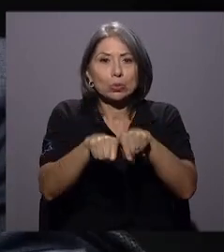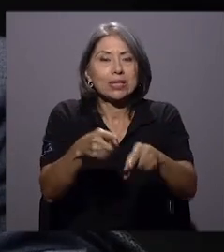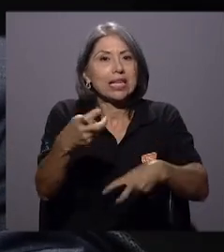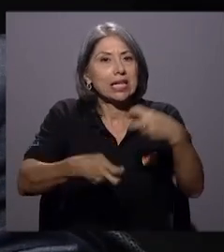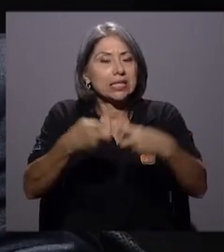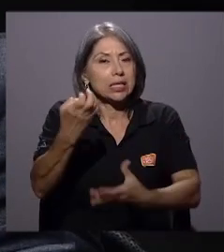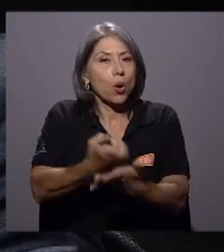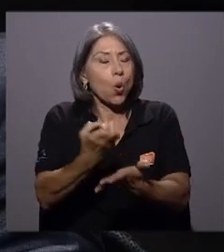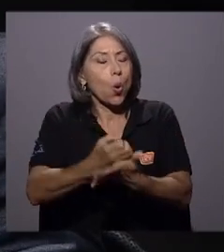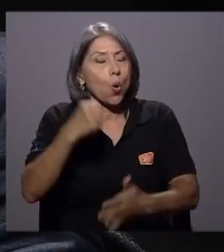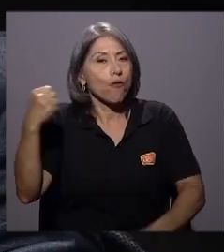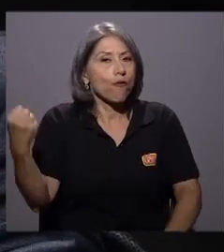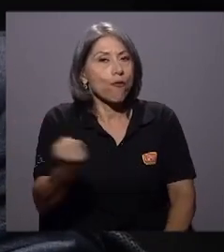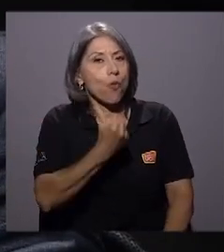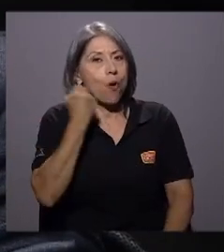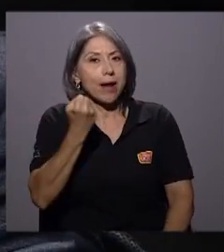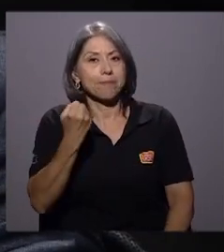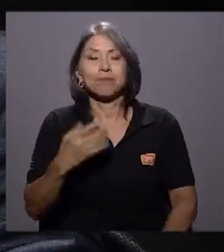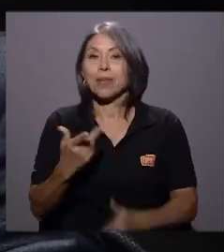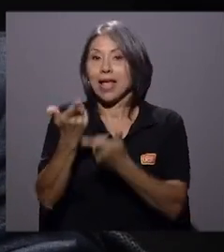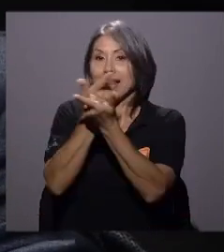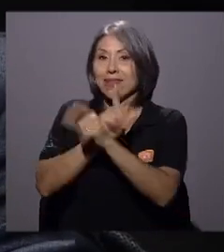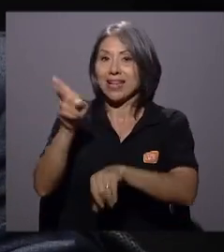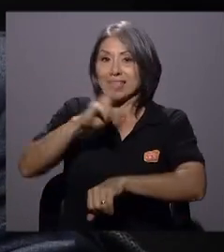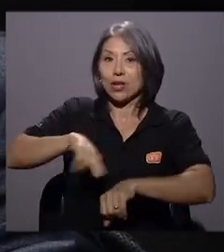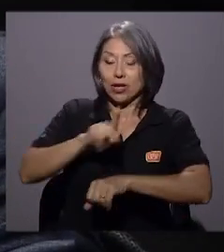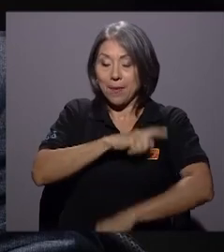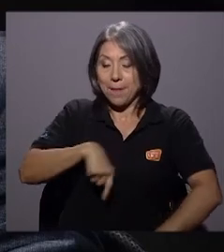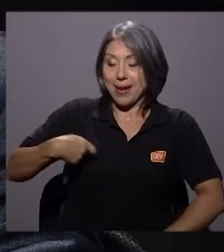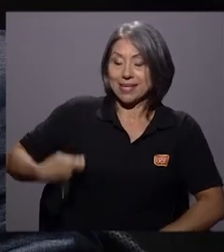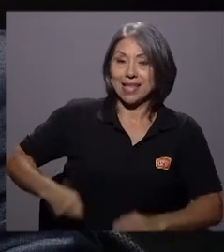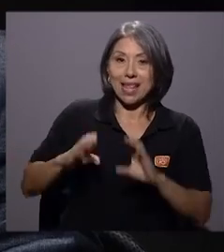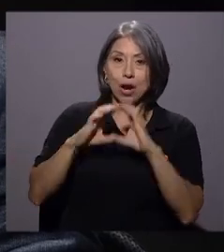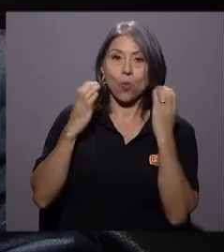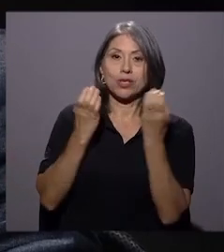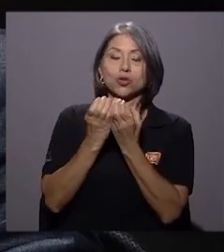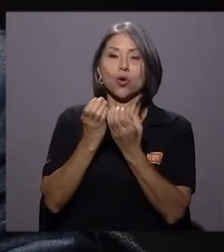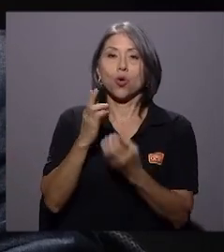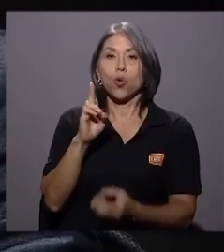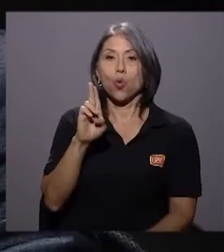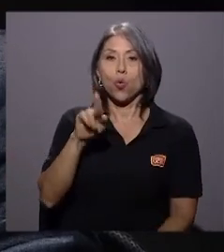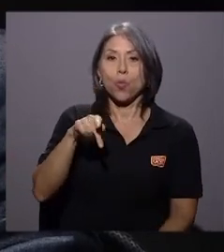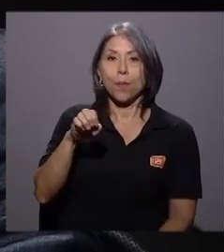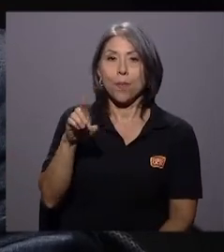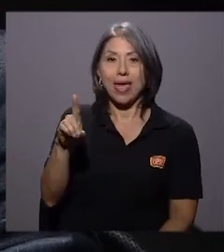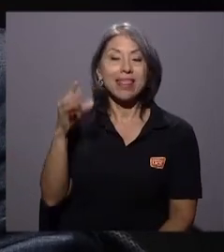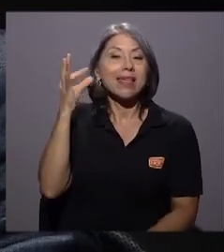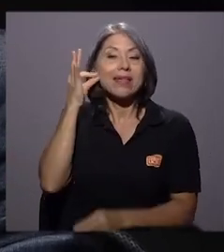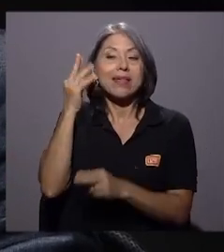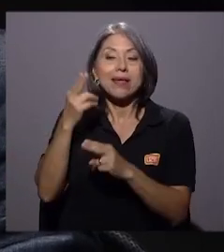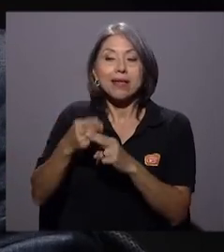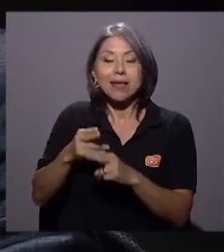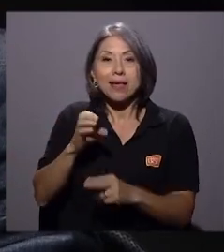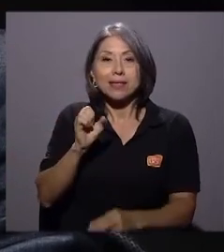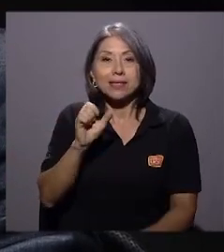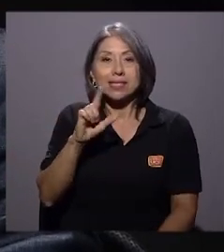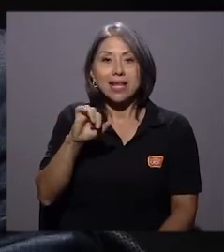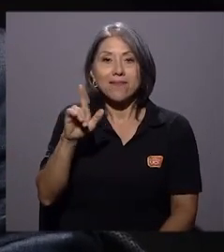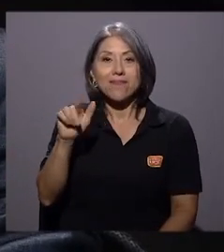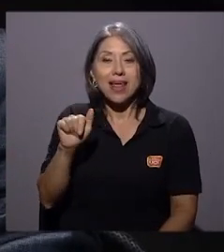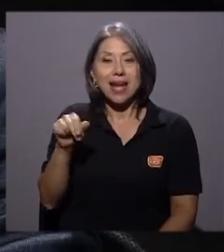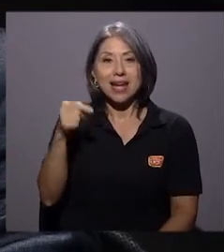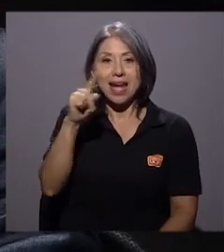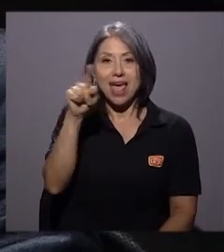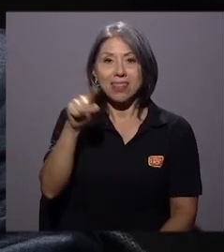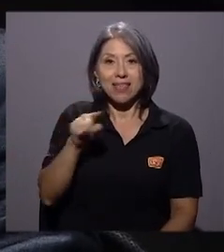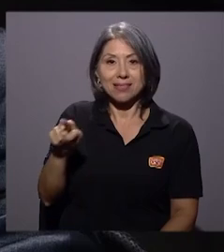Sí, bueno, Liberación Nacional preside la comisión de la UPAD. Doña Silvia Hernández es la diputada presidenta de